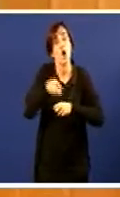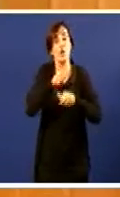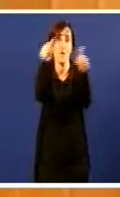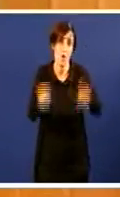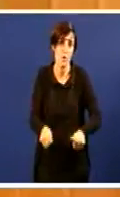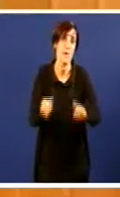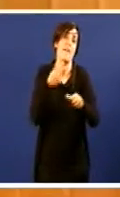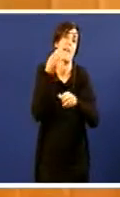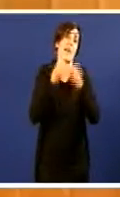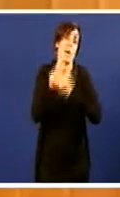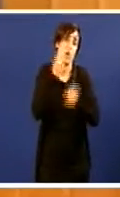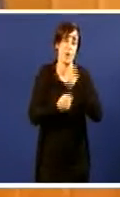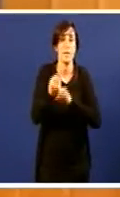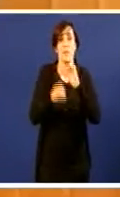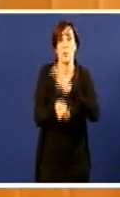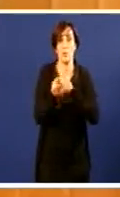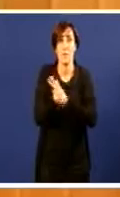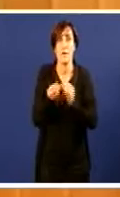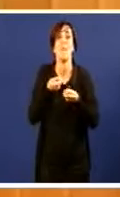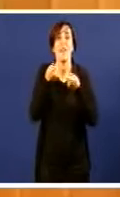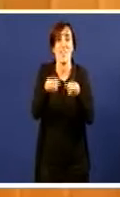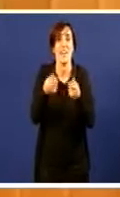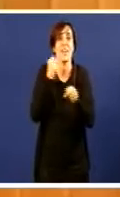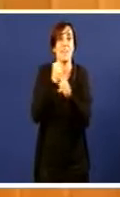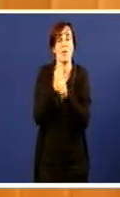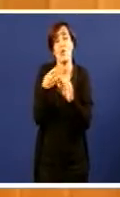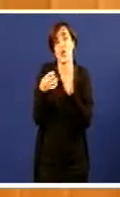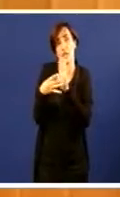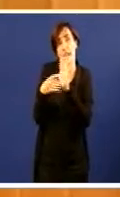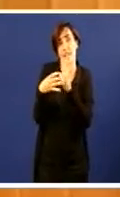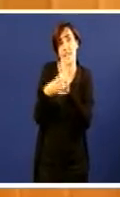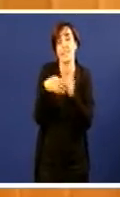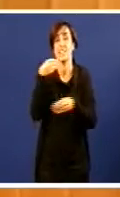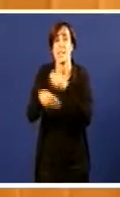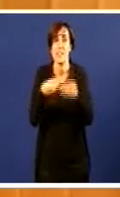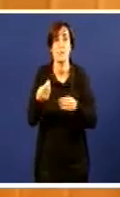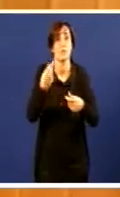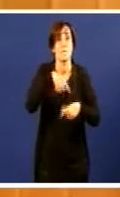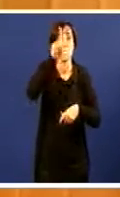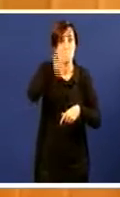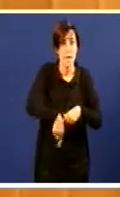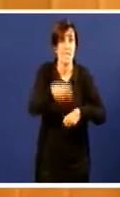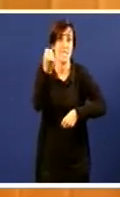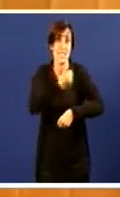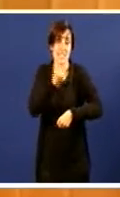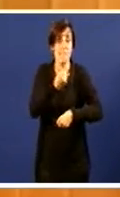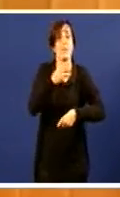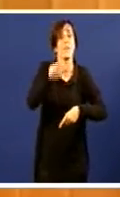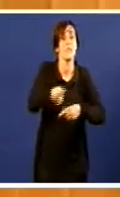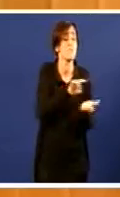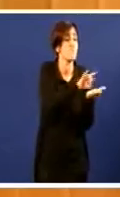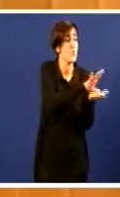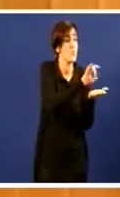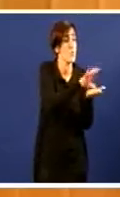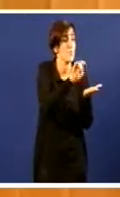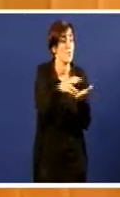emprego. E emprego de calidade o que hai que facer é votados a ustedes en dezembro do Congreso dos Deputados e do Poder. Nada máis.